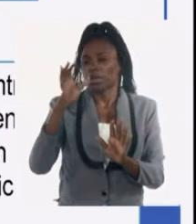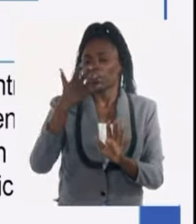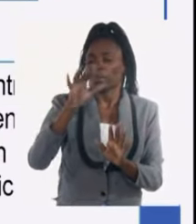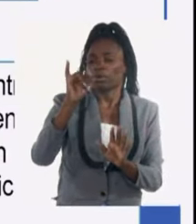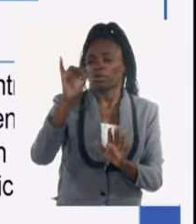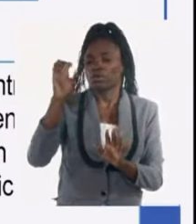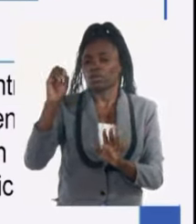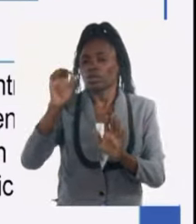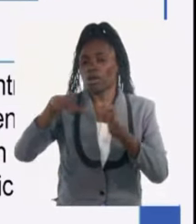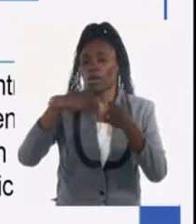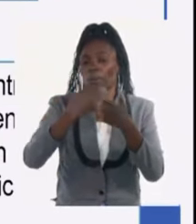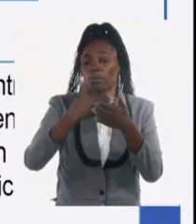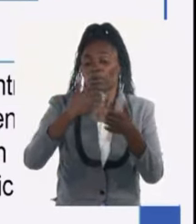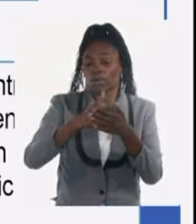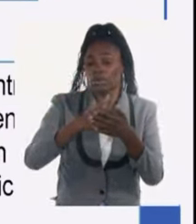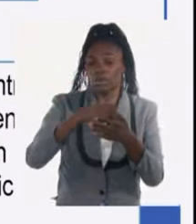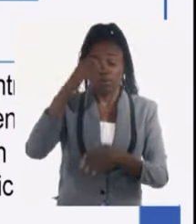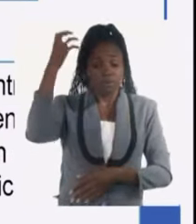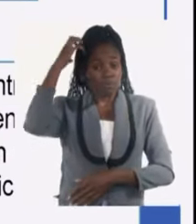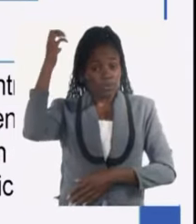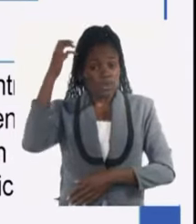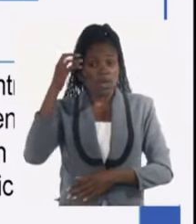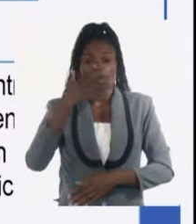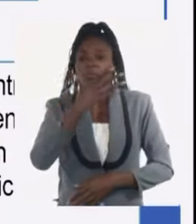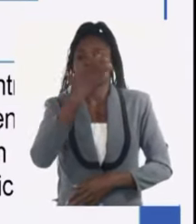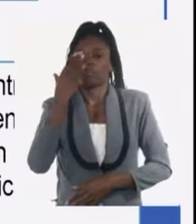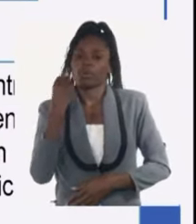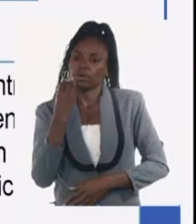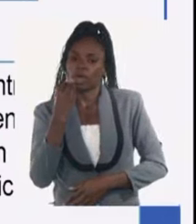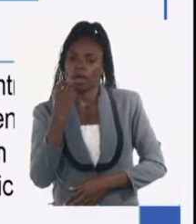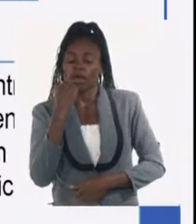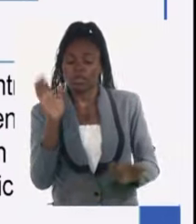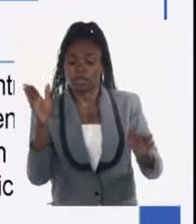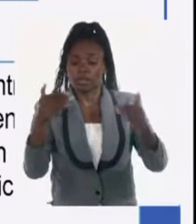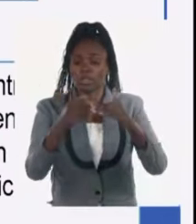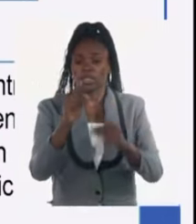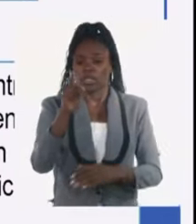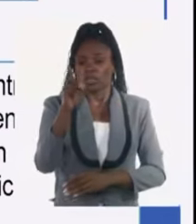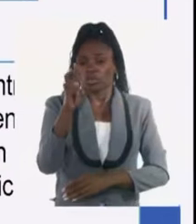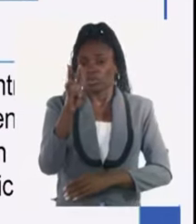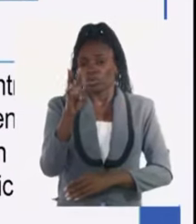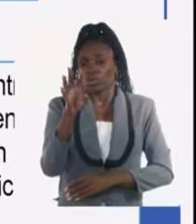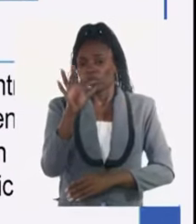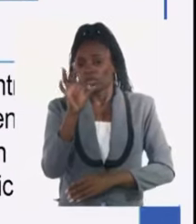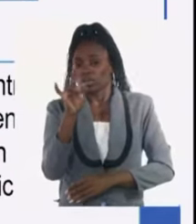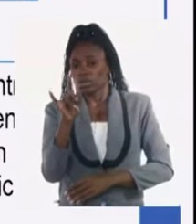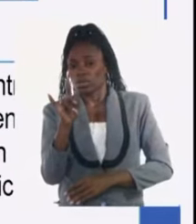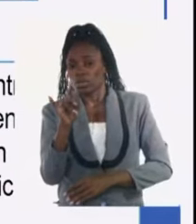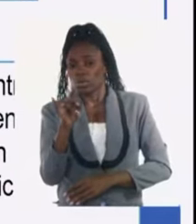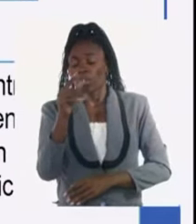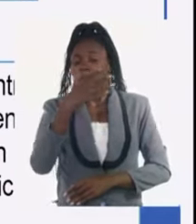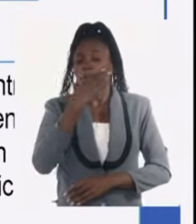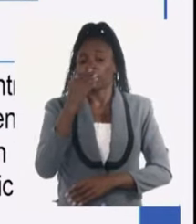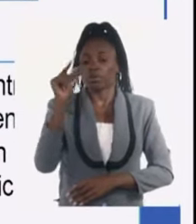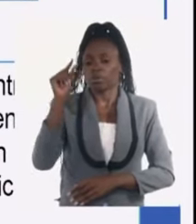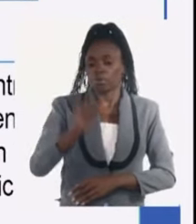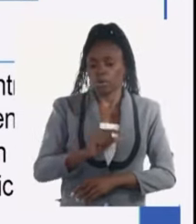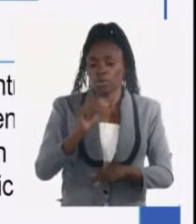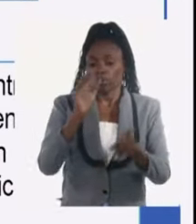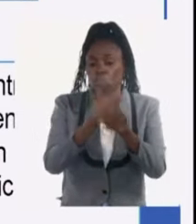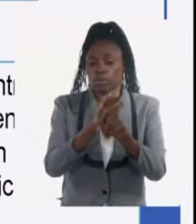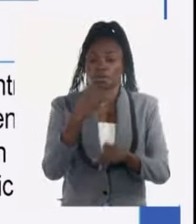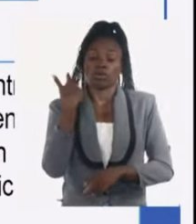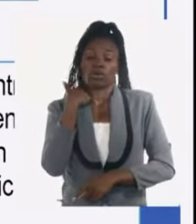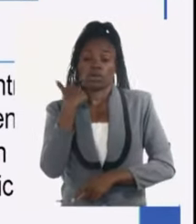empresas estatales con pérdidas vamos a cerrar el año con 139 empresas en pérdidas menos que como iniciamos el